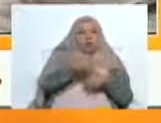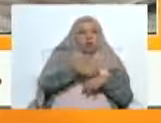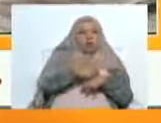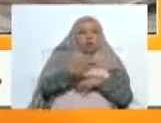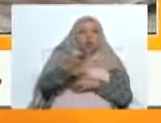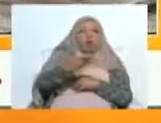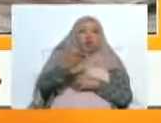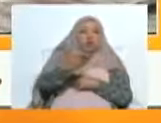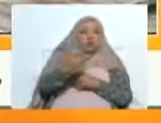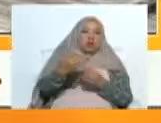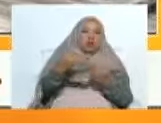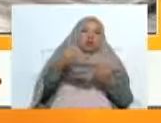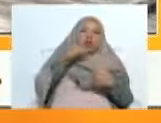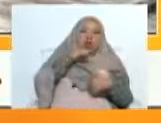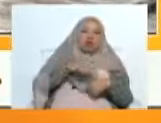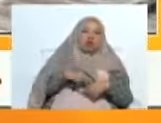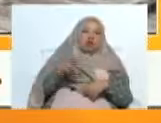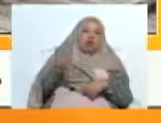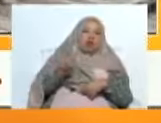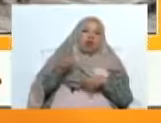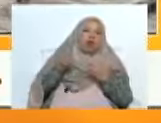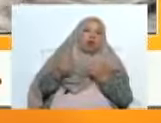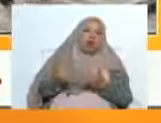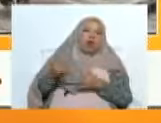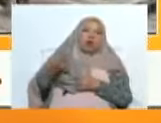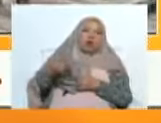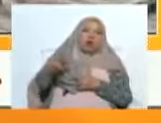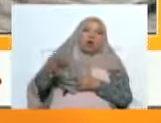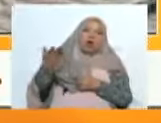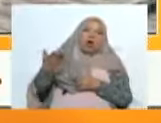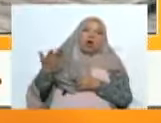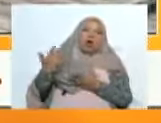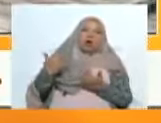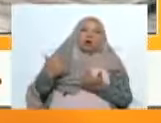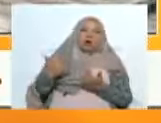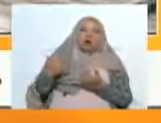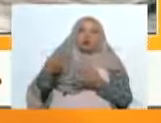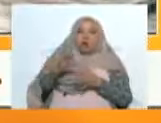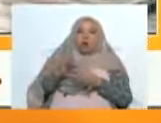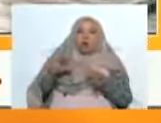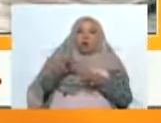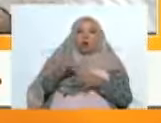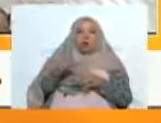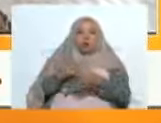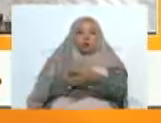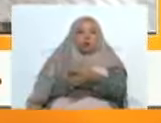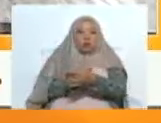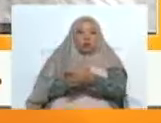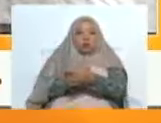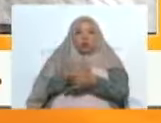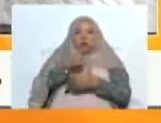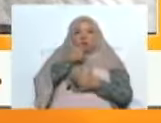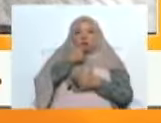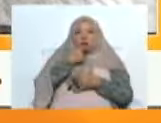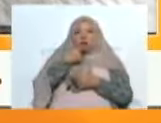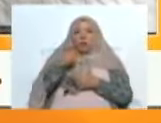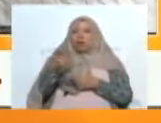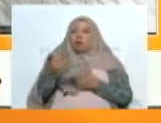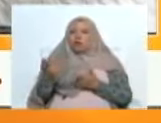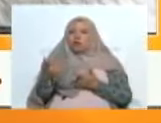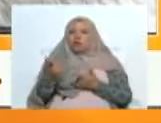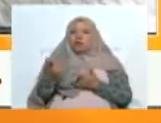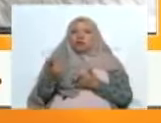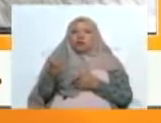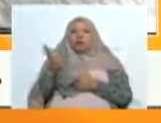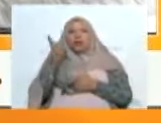la historia contemporánea de Venezuela, porque esto no lo veo ocurrido jamás. Este contexto de contar con estas hermanas, por cierto, ¿qué les pareció el tamunangue? Las